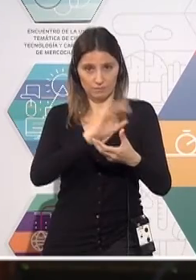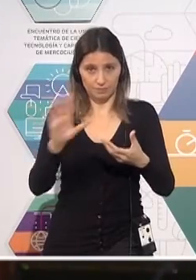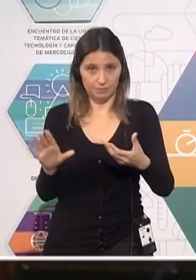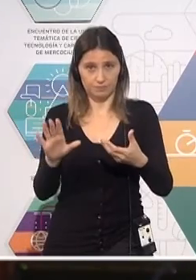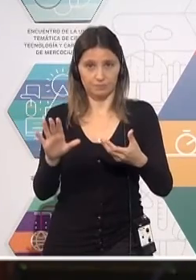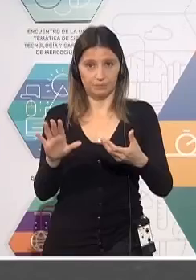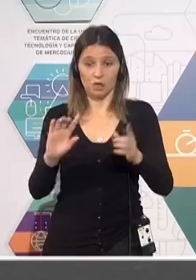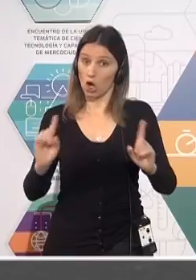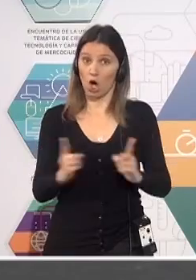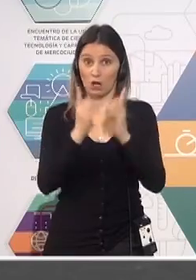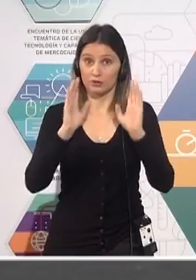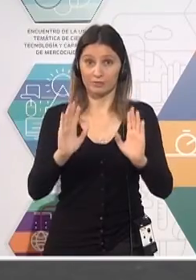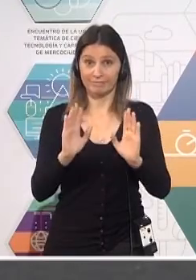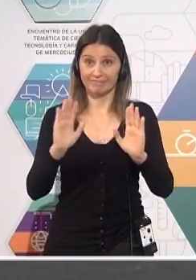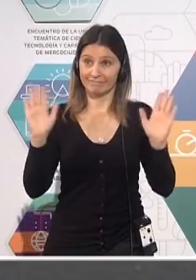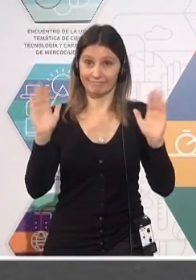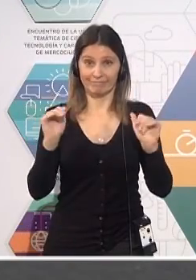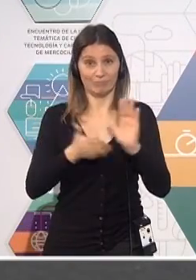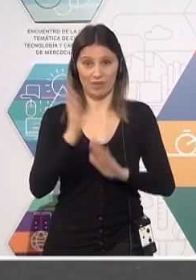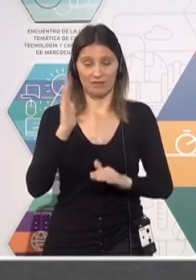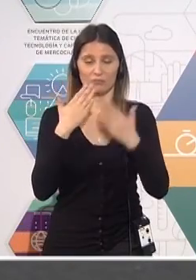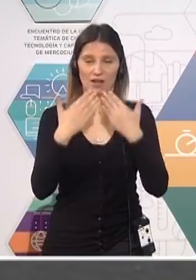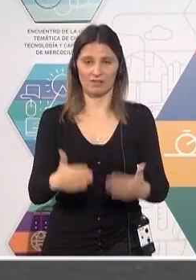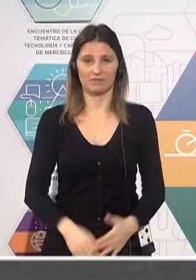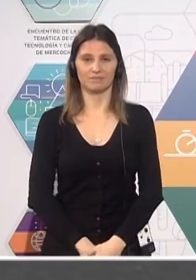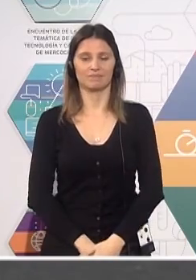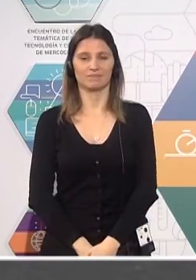Creo que fue recortito, así que ya se pueden ir. Muchas gracias.